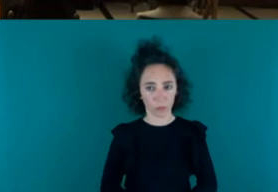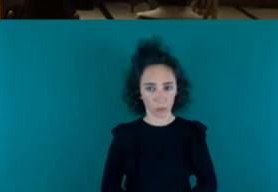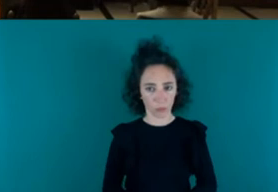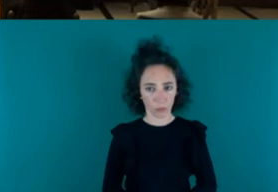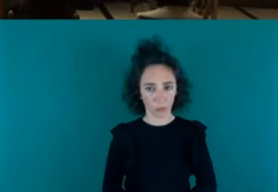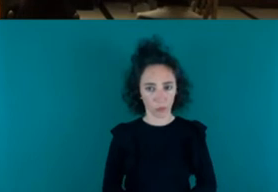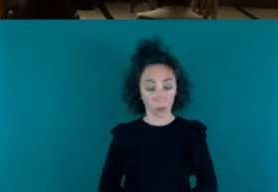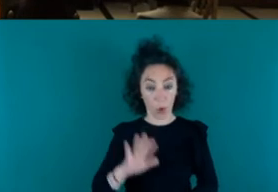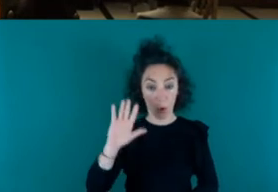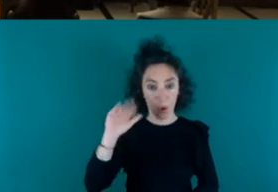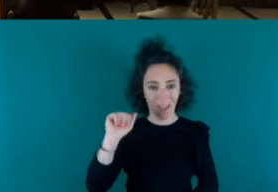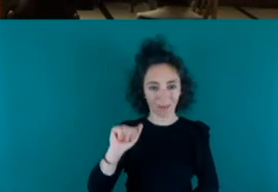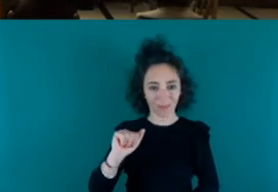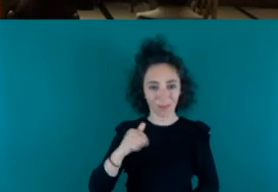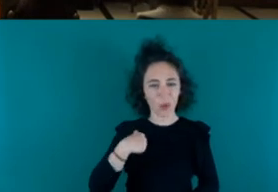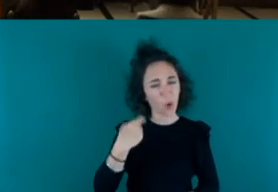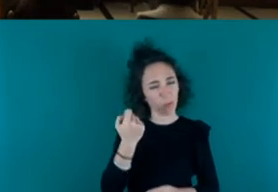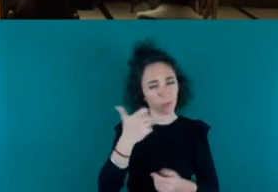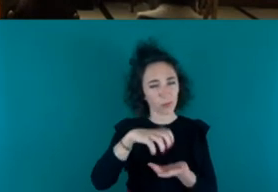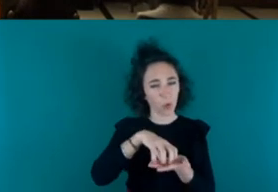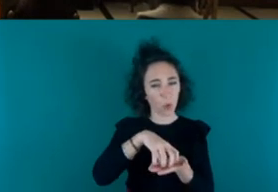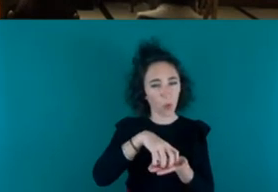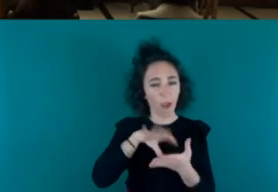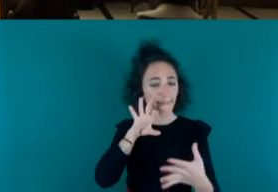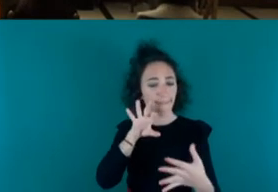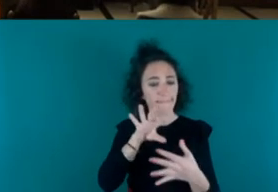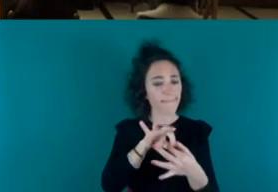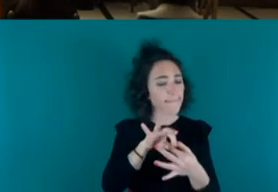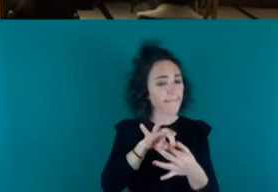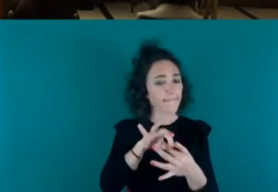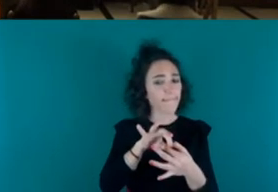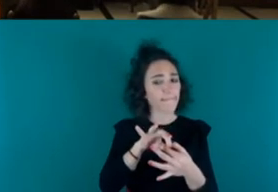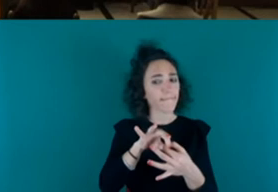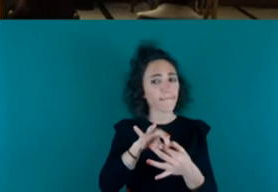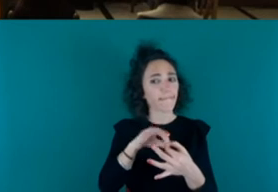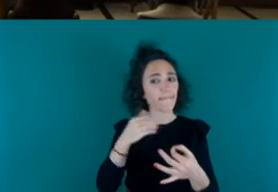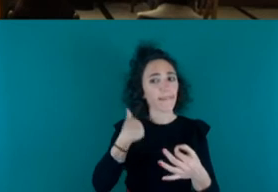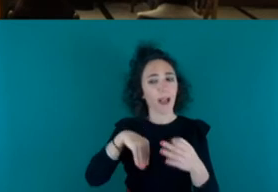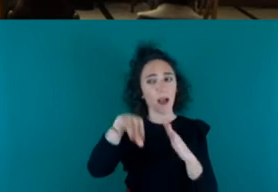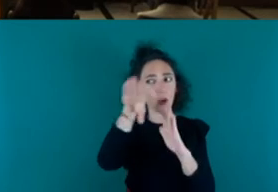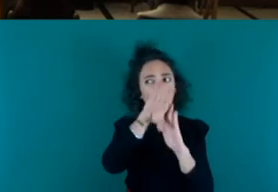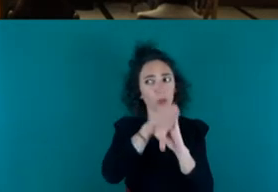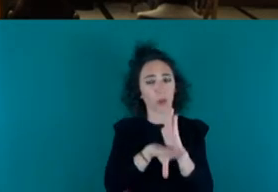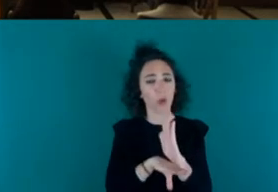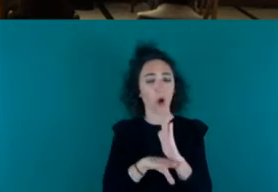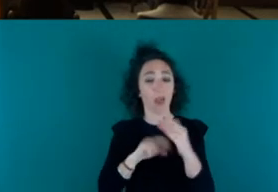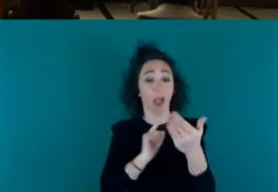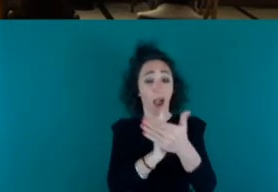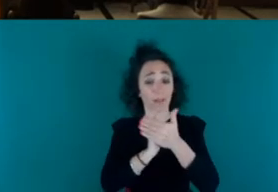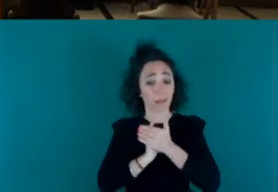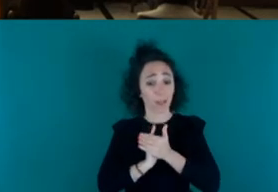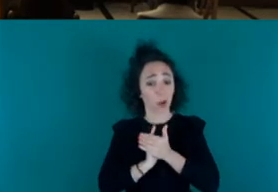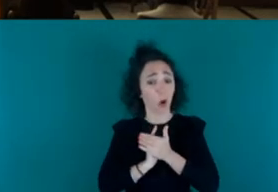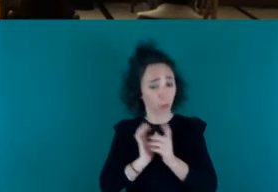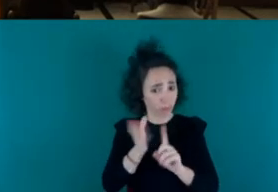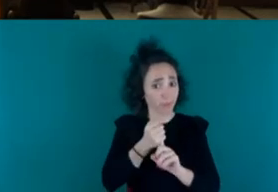Hola yo tengo una duda con respecto a cuando se consigue tener condición de asilado o el asilo vamos